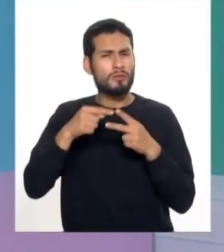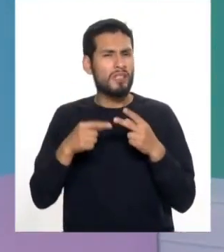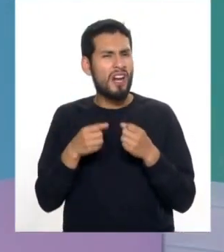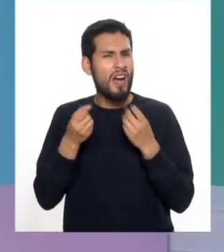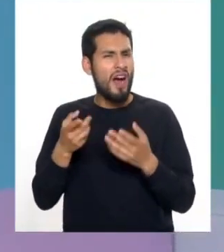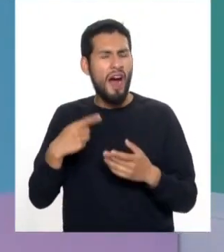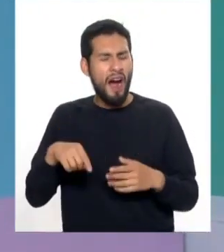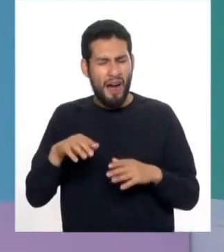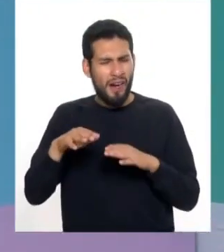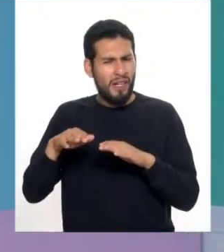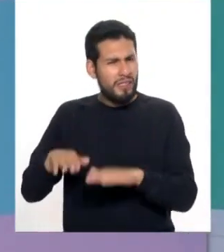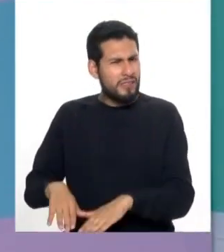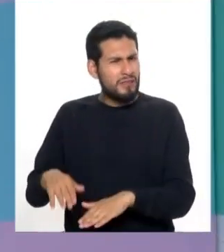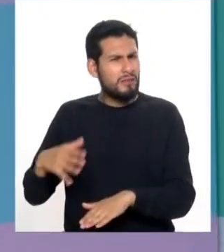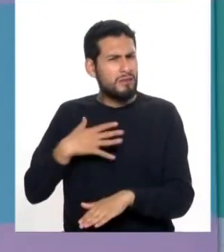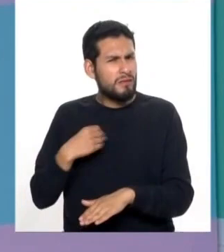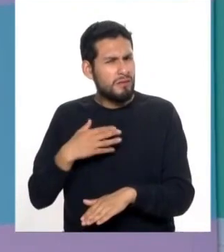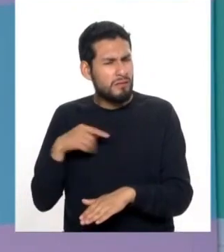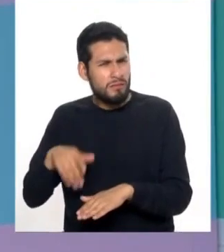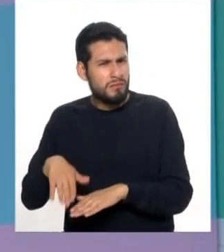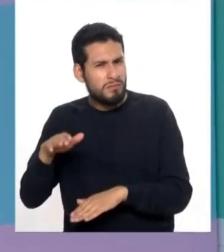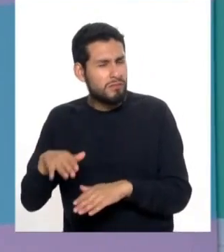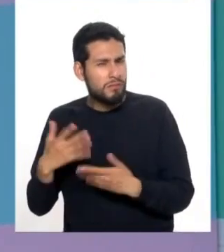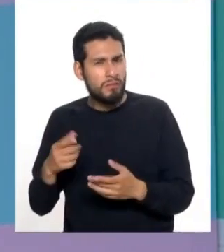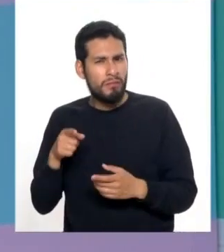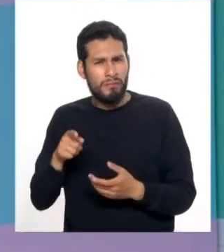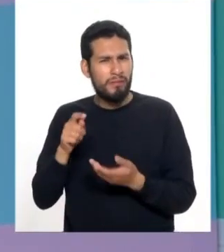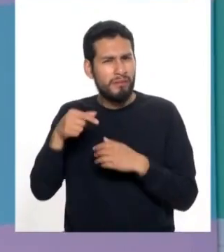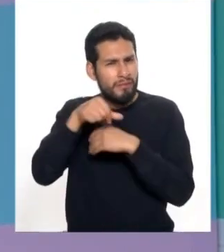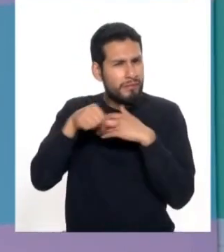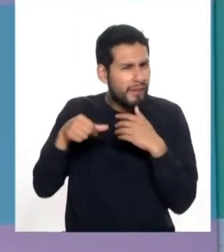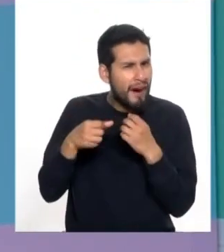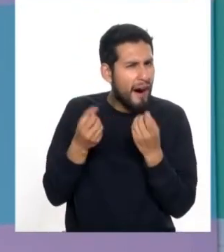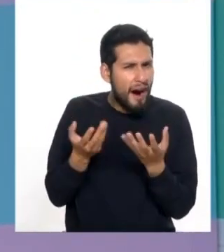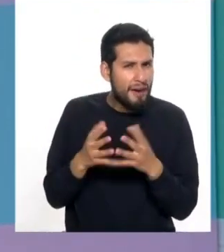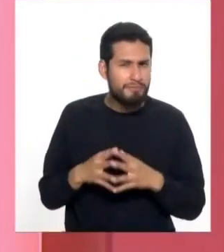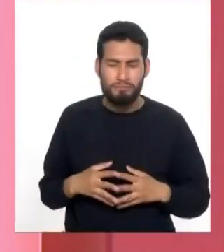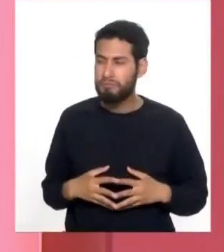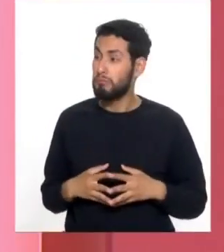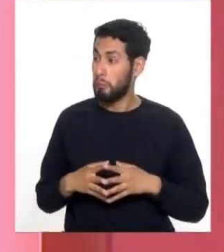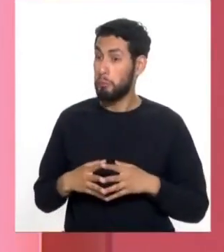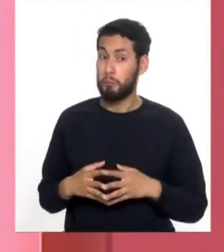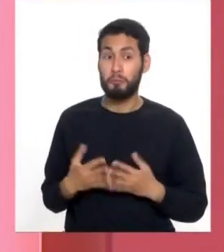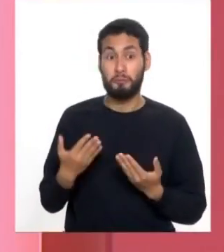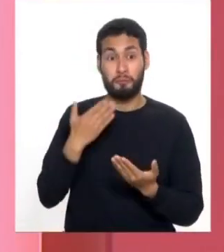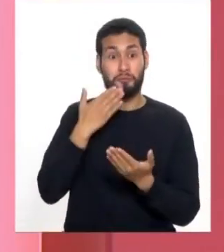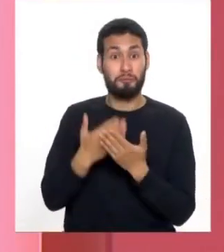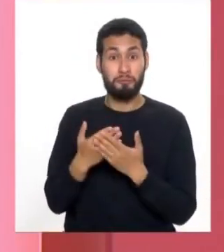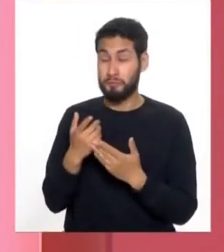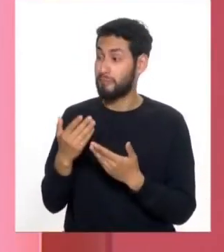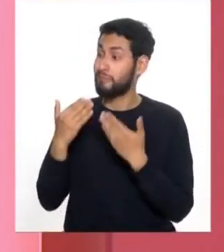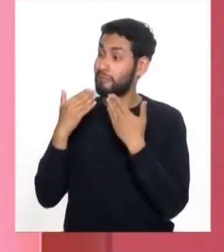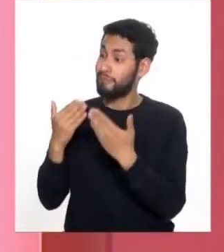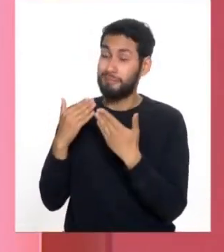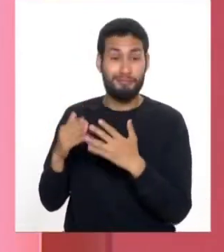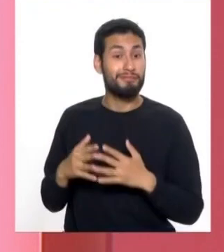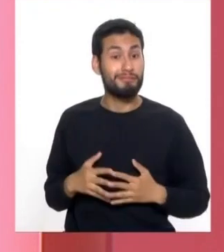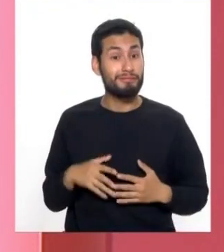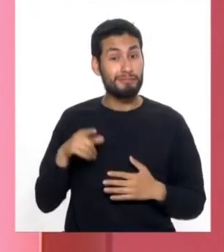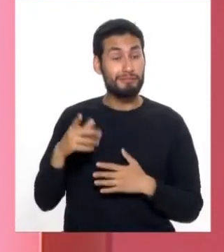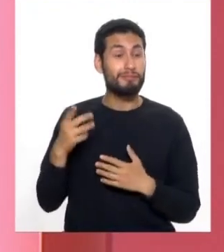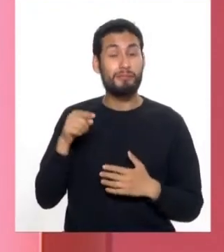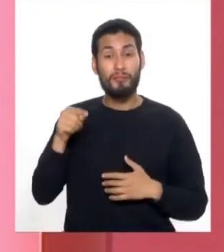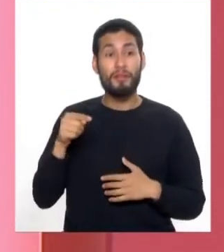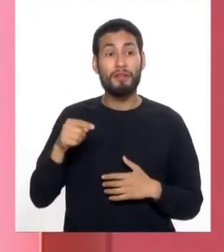está, y a partir de qué tiempo de nacido se hace este tratamiento. Excelente pregunta, muchas gracias. Aquí vemos, el niño